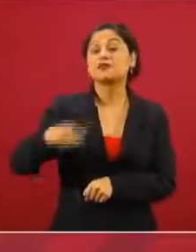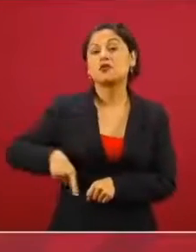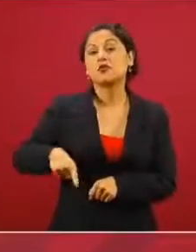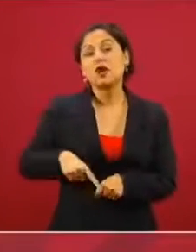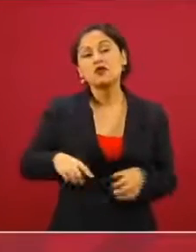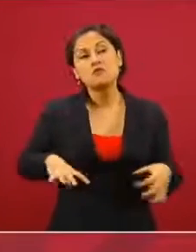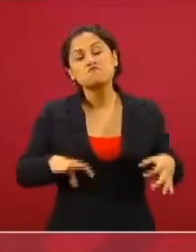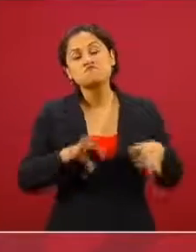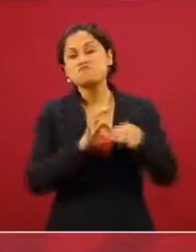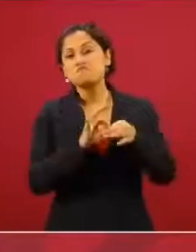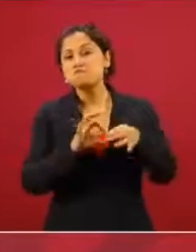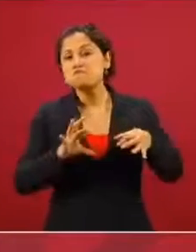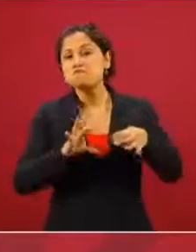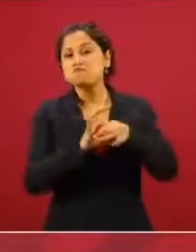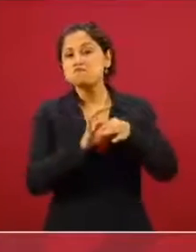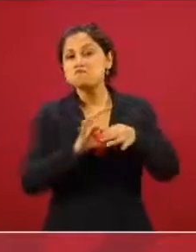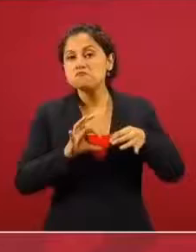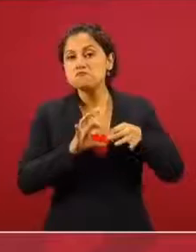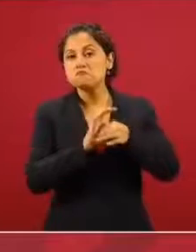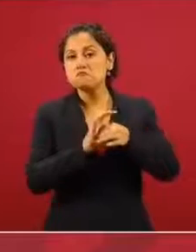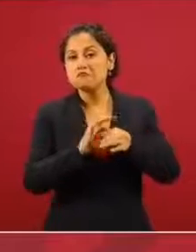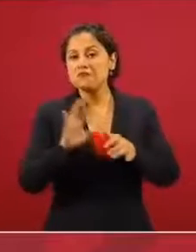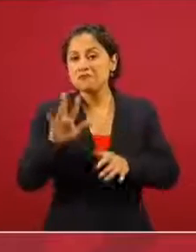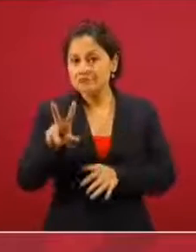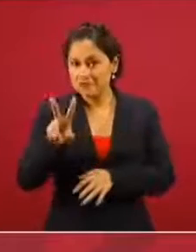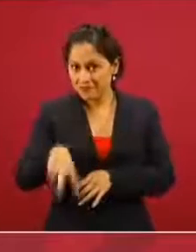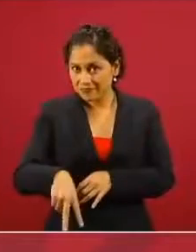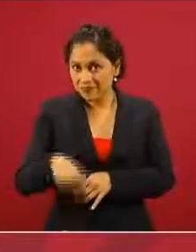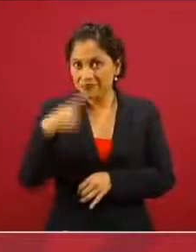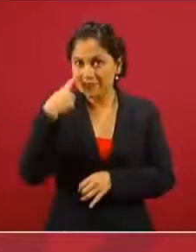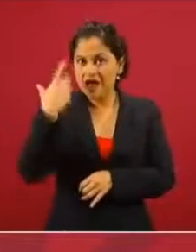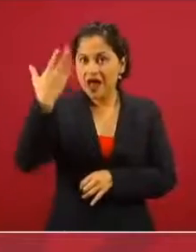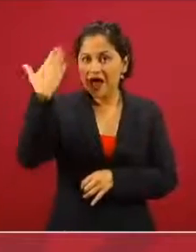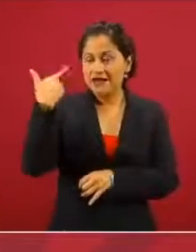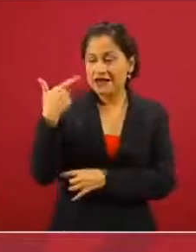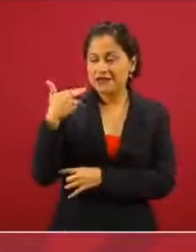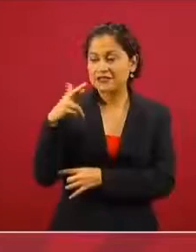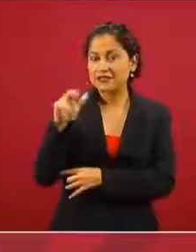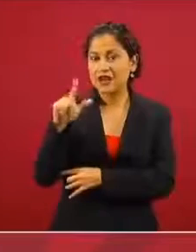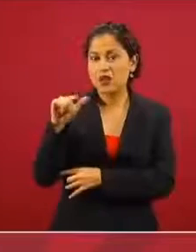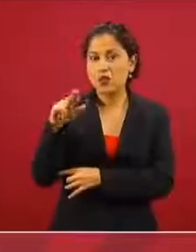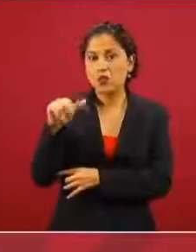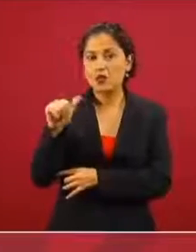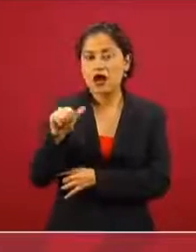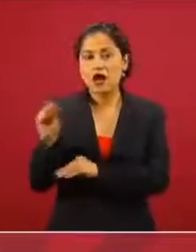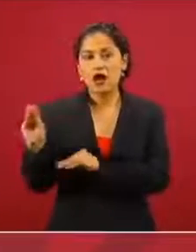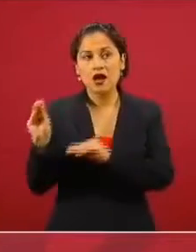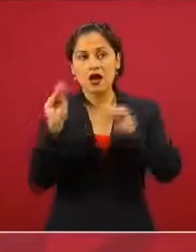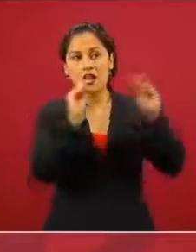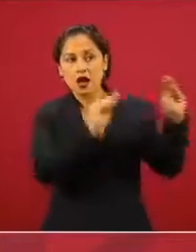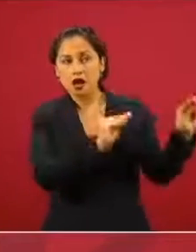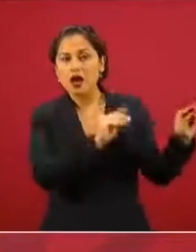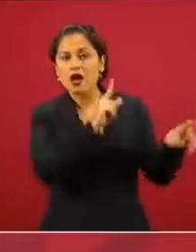que cuando García Luna se va del país va a Miami,